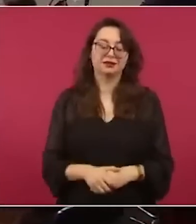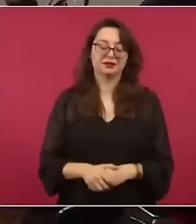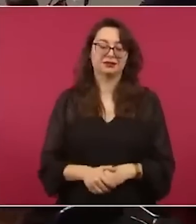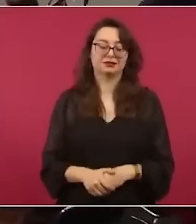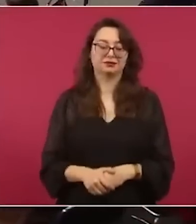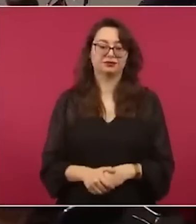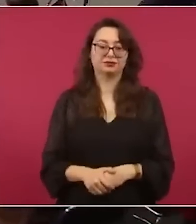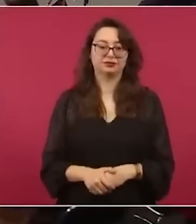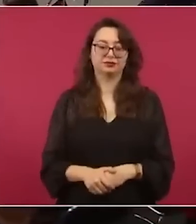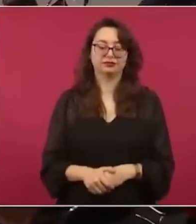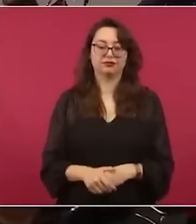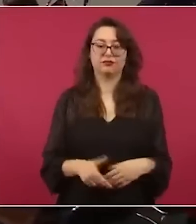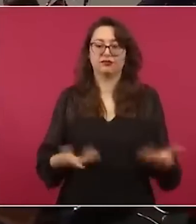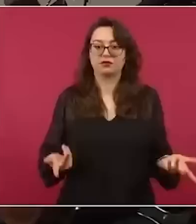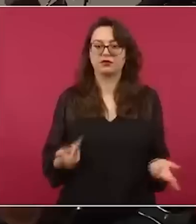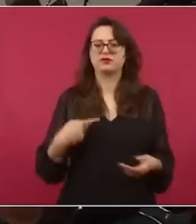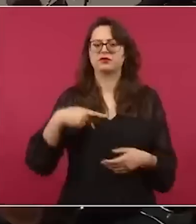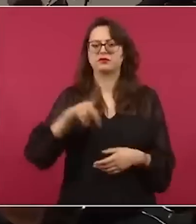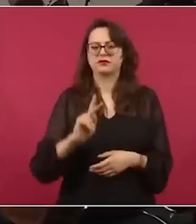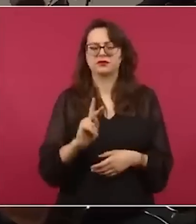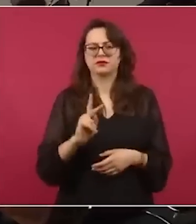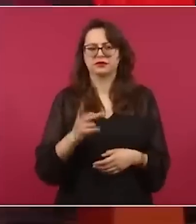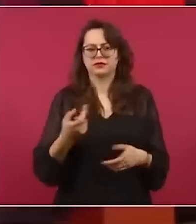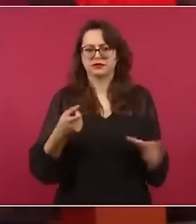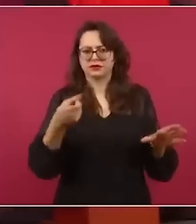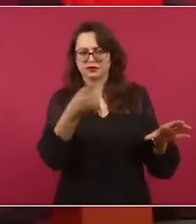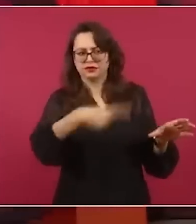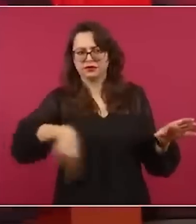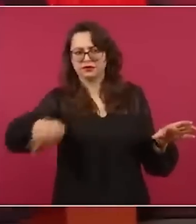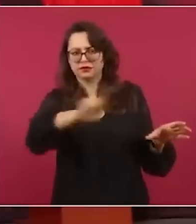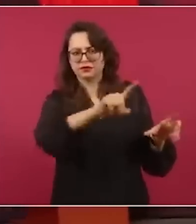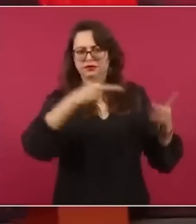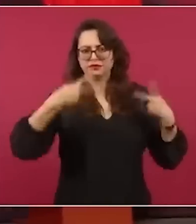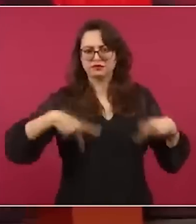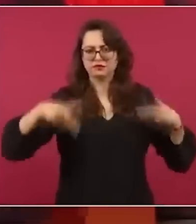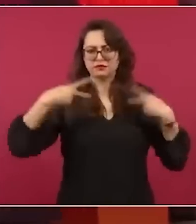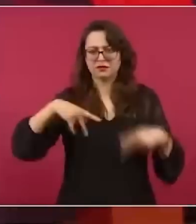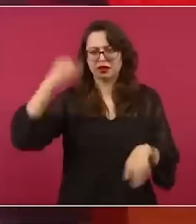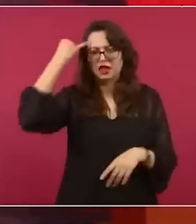Pero la culpa no la tienen estos ciudadanos.